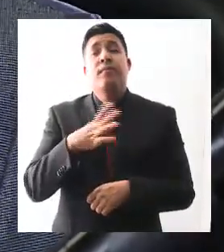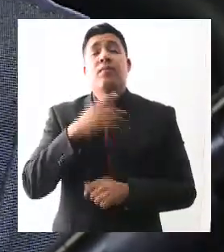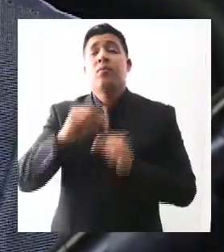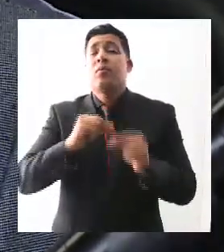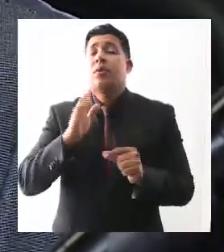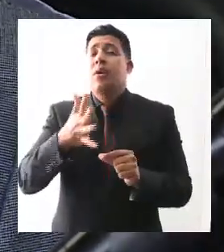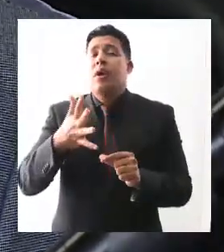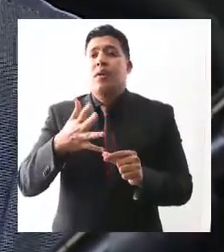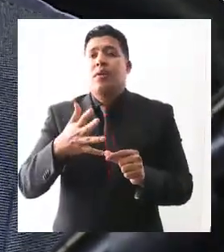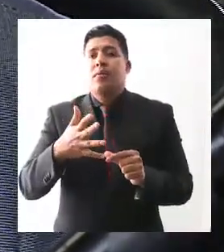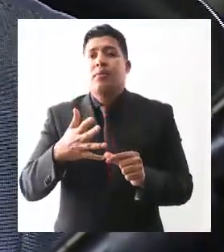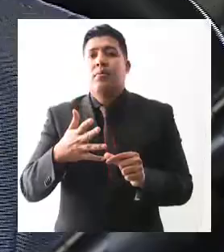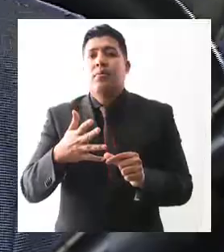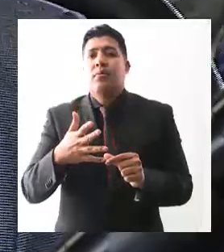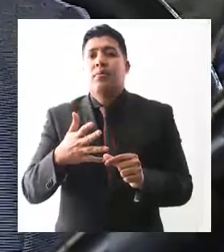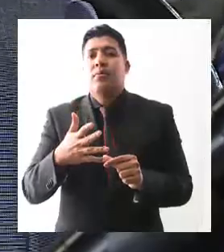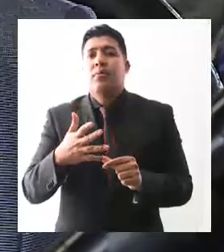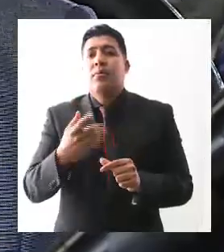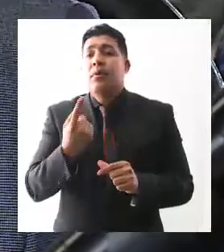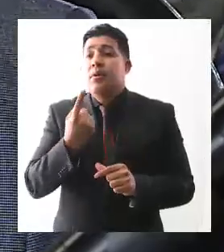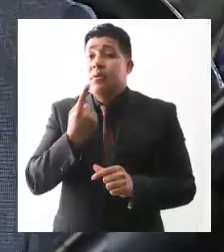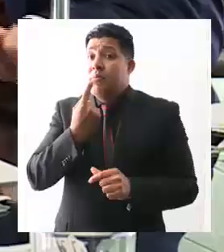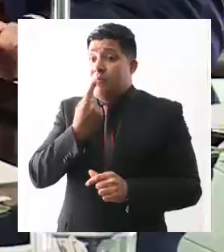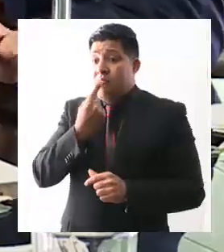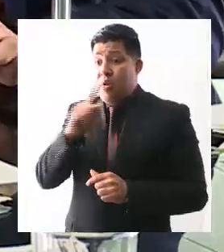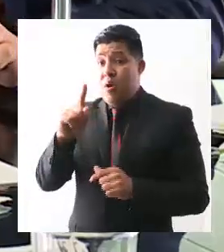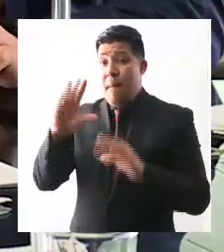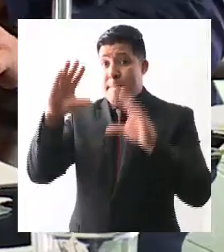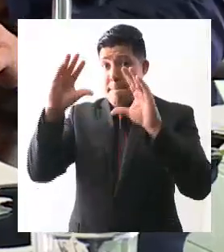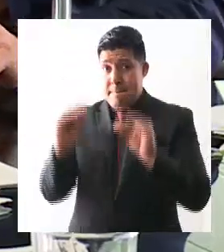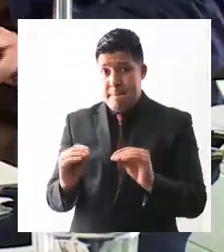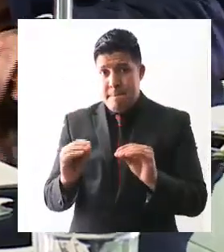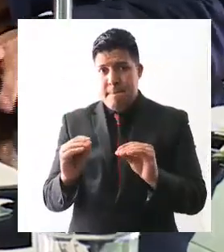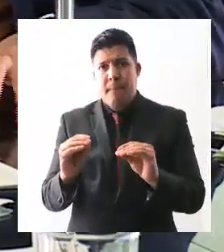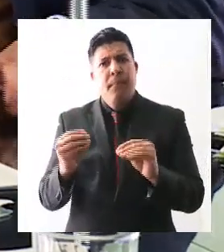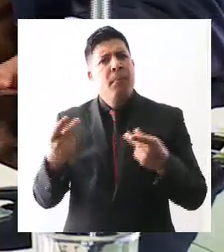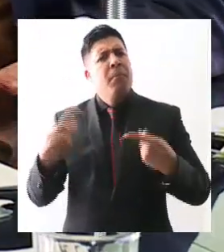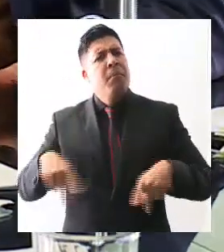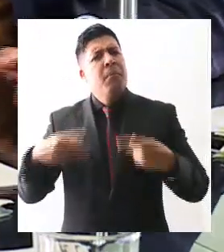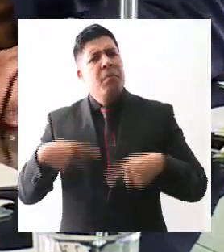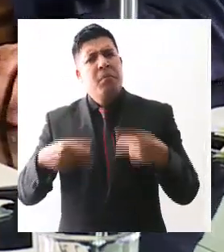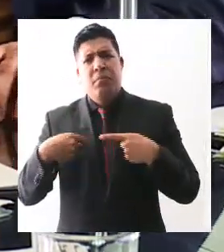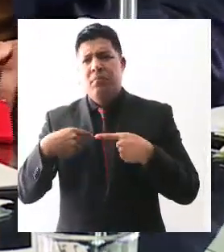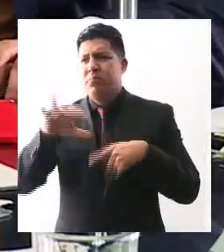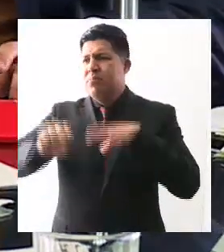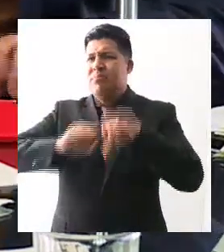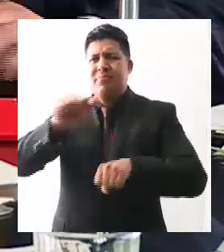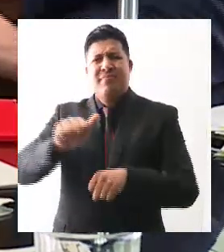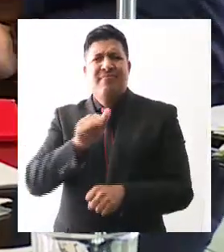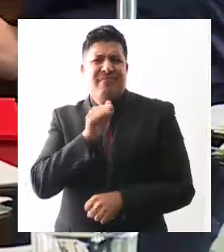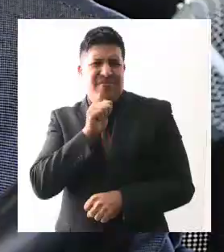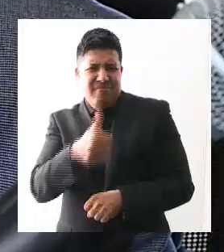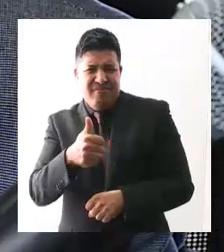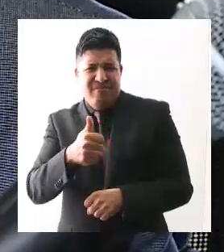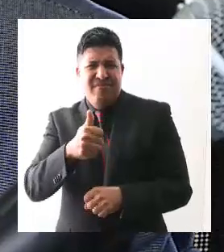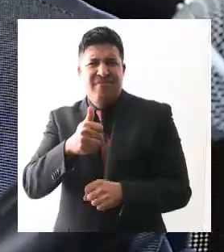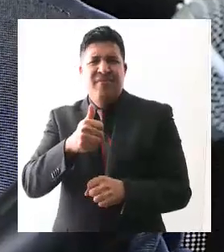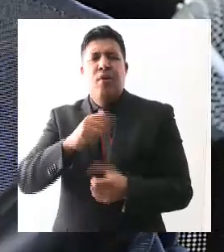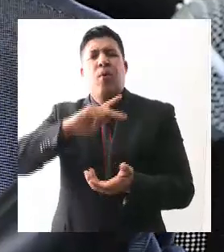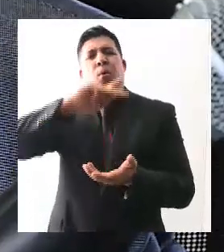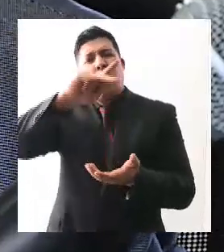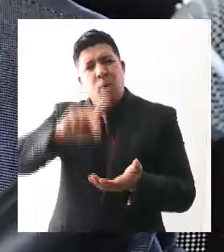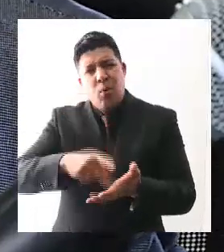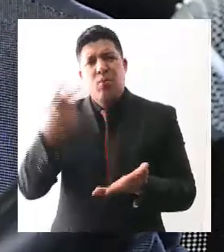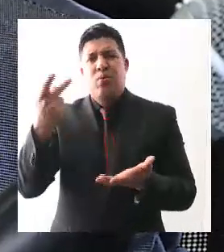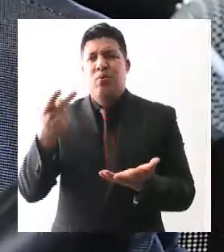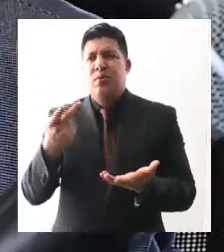planteamiento para decir por qué no se atrapan los criminales o por qué si se atrapan muy bien a delinquir. La pregunta que